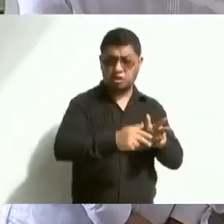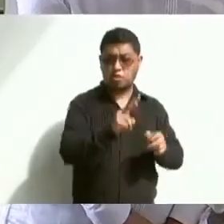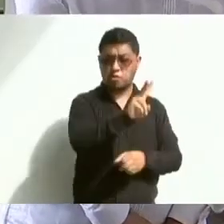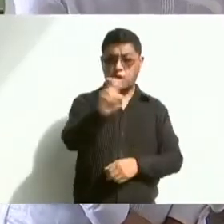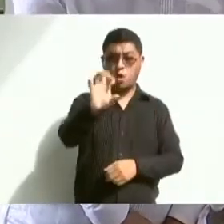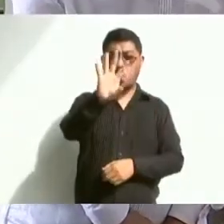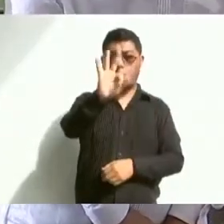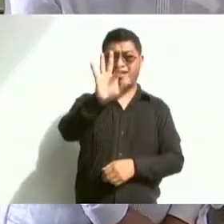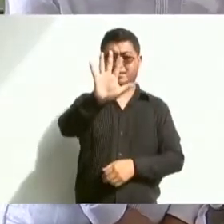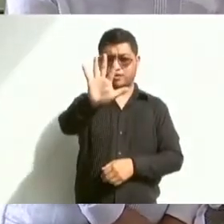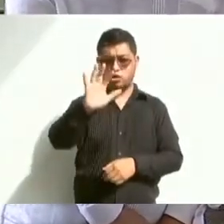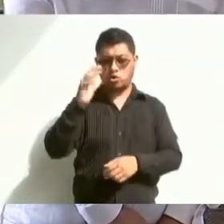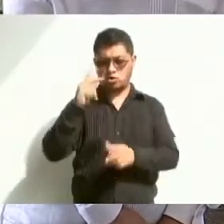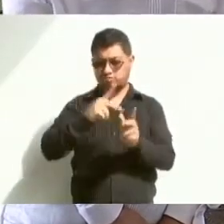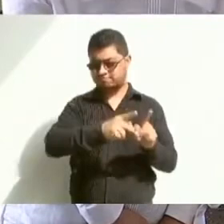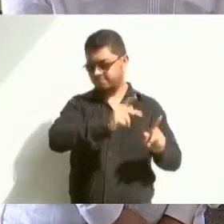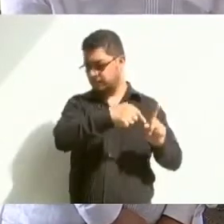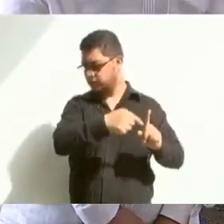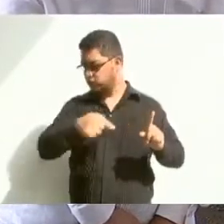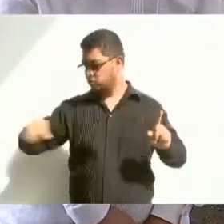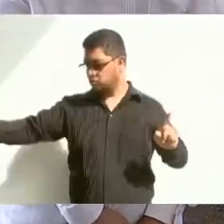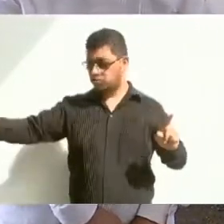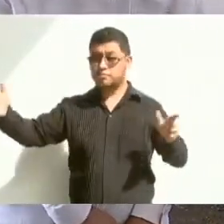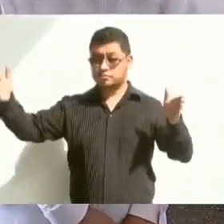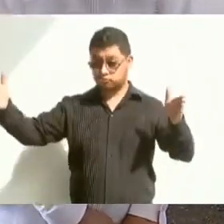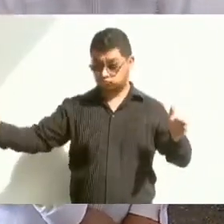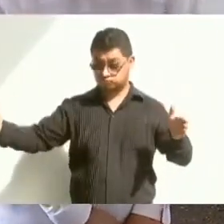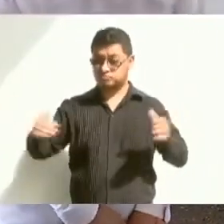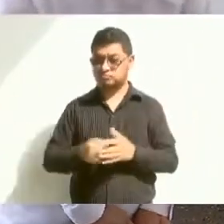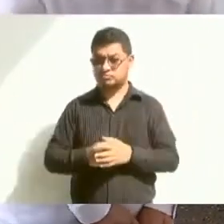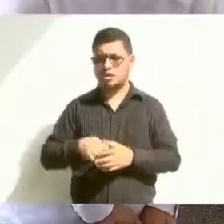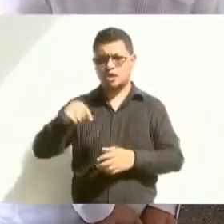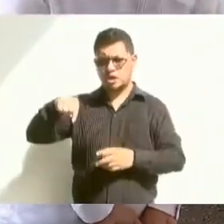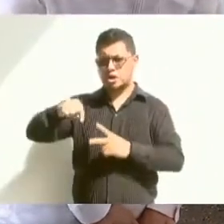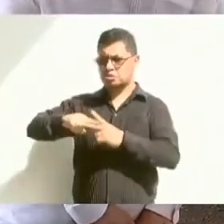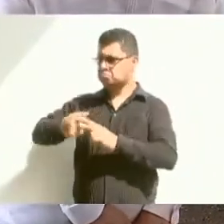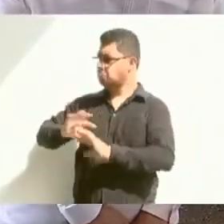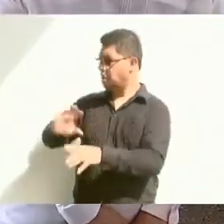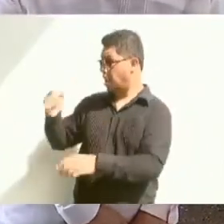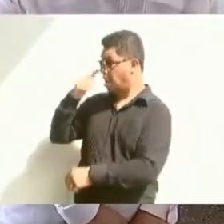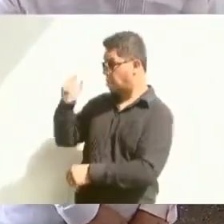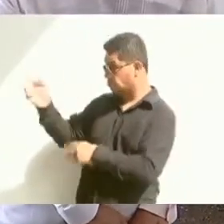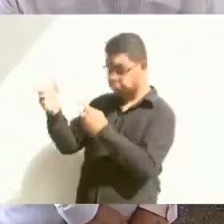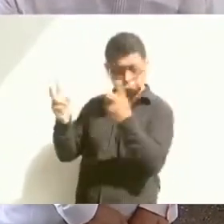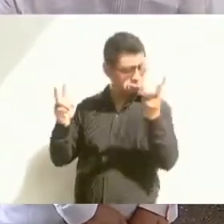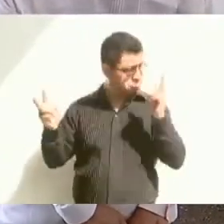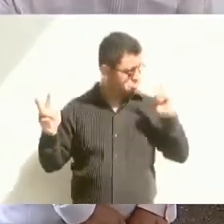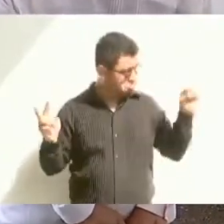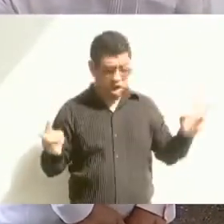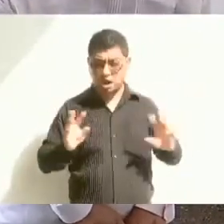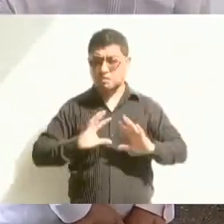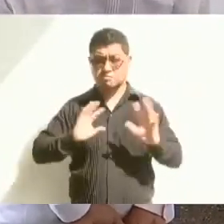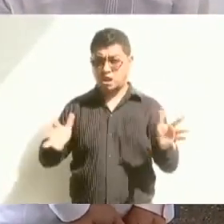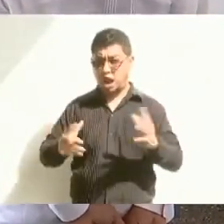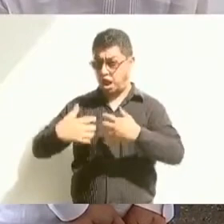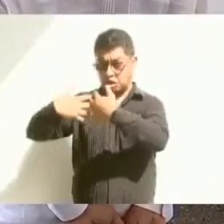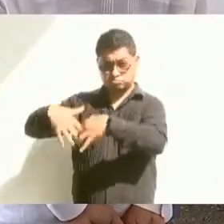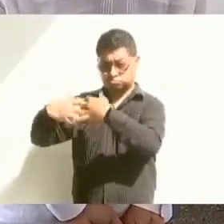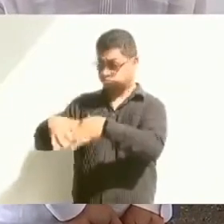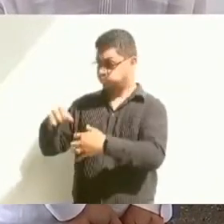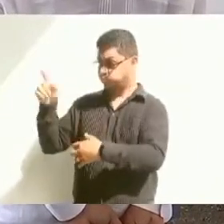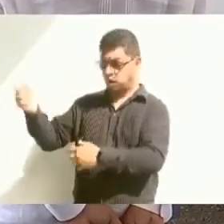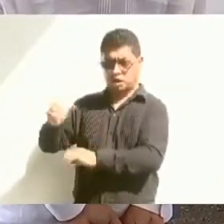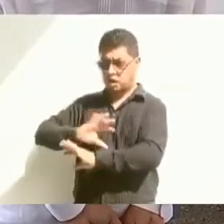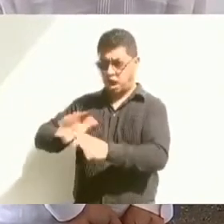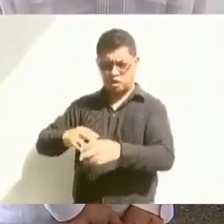kilómetros. Ya prácticamente está el inicio. Están aquí las máquinas listas. Están nada más esperando algunas aprobaciones del